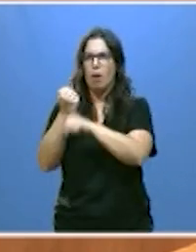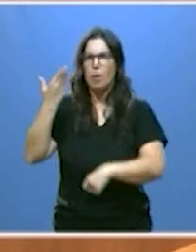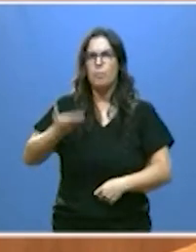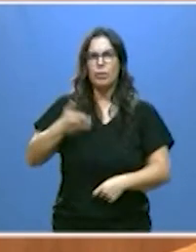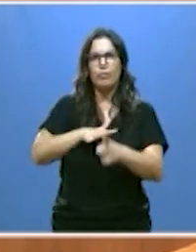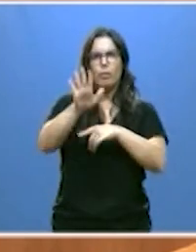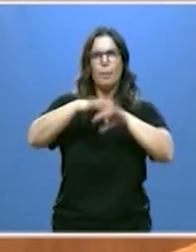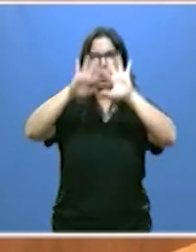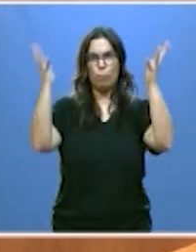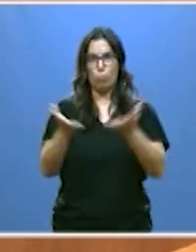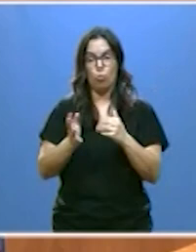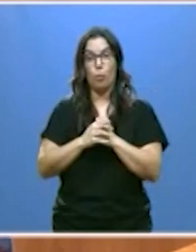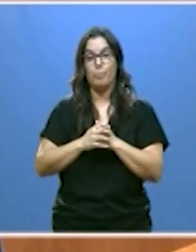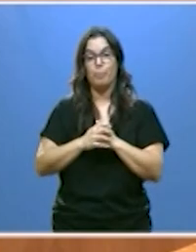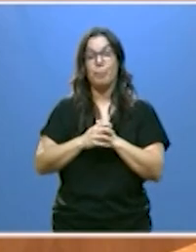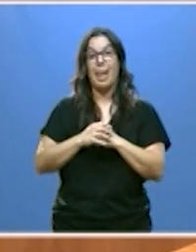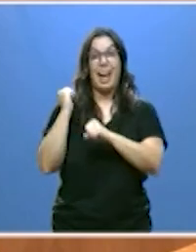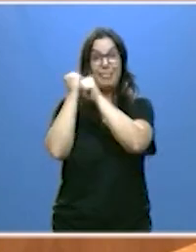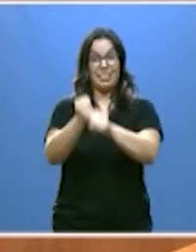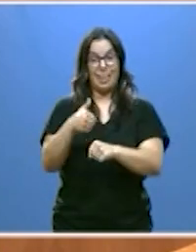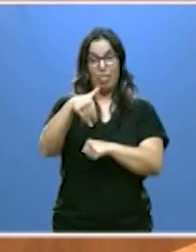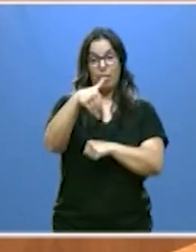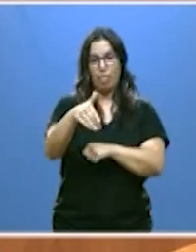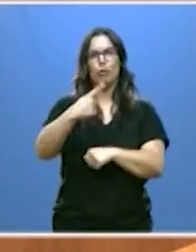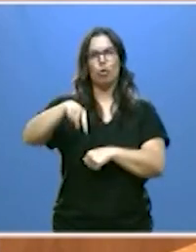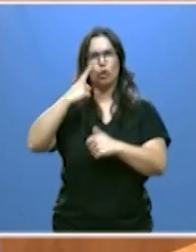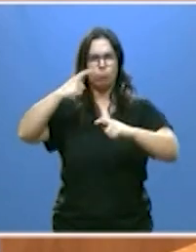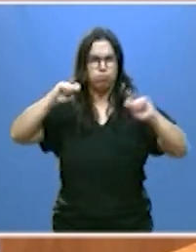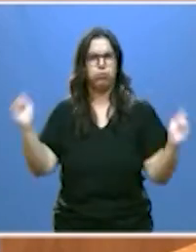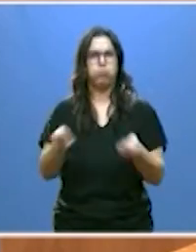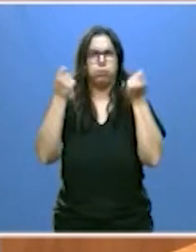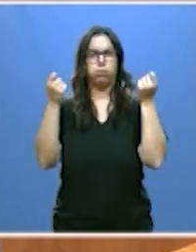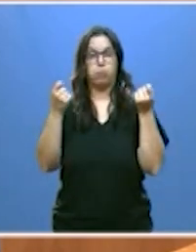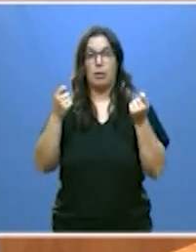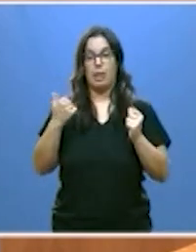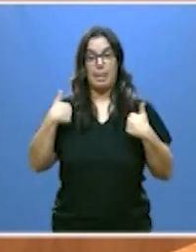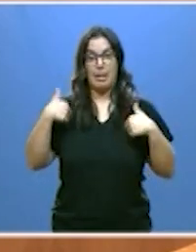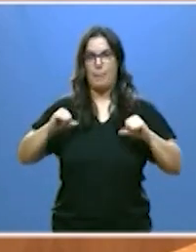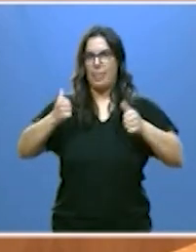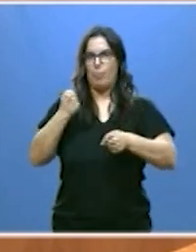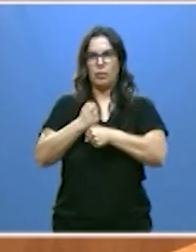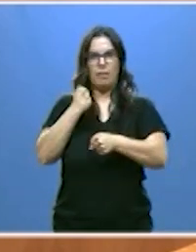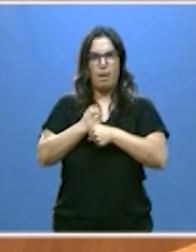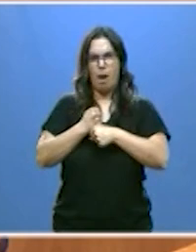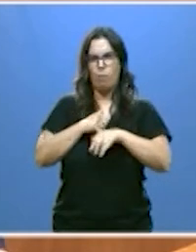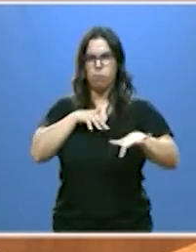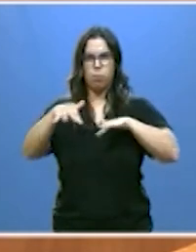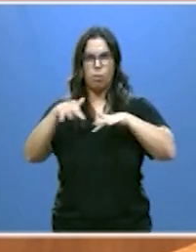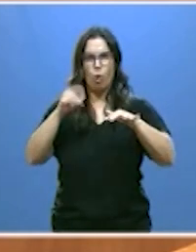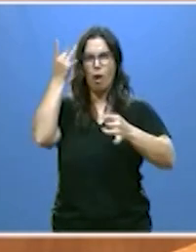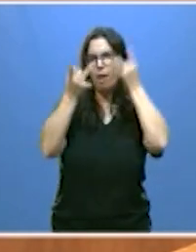Daremos a este gran aniversario el protagonismo que merece, empezando a trabajar desde ahora en cuantas